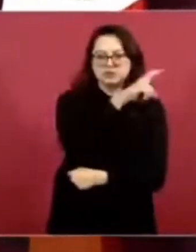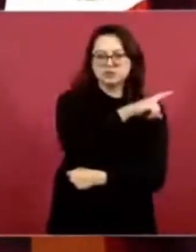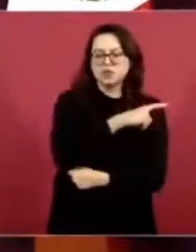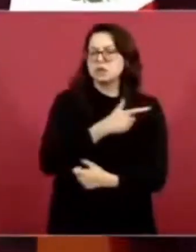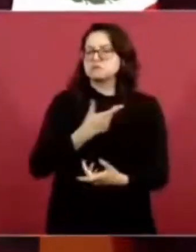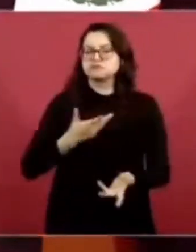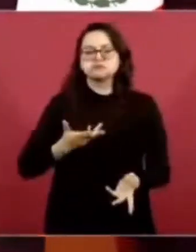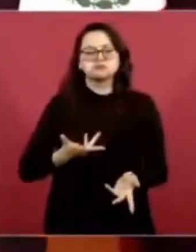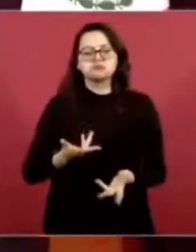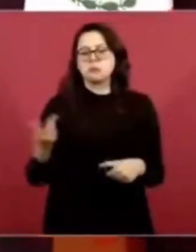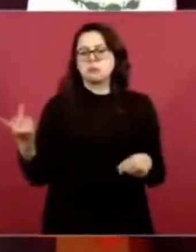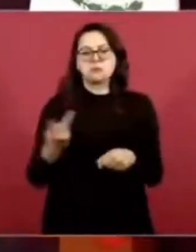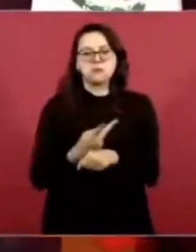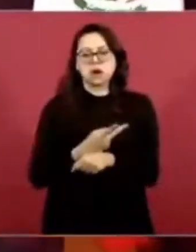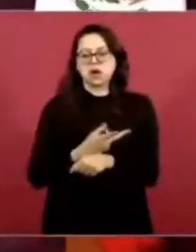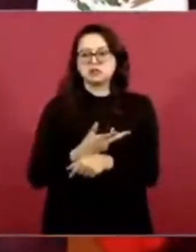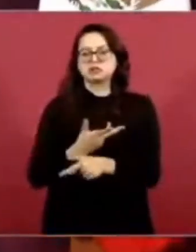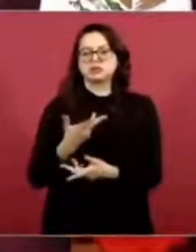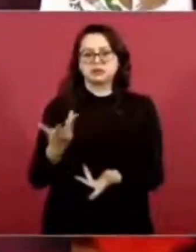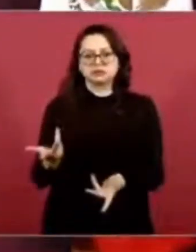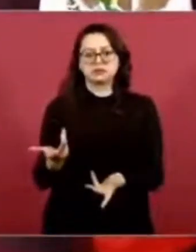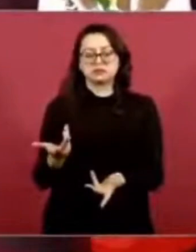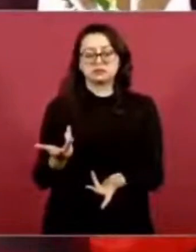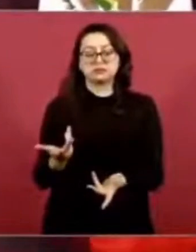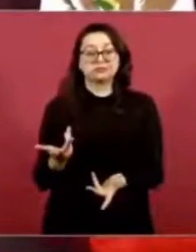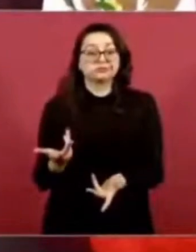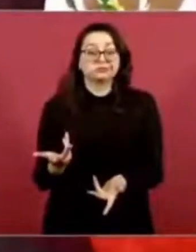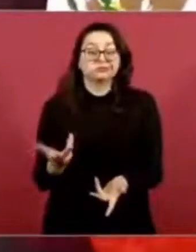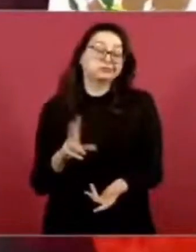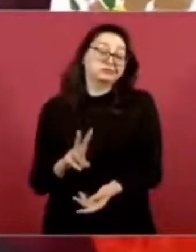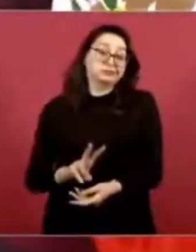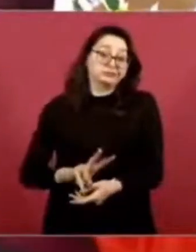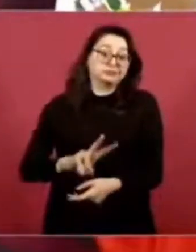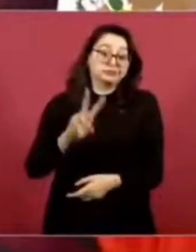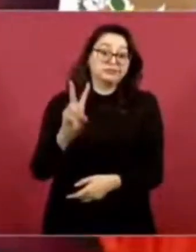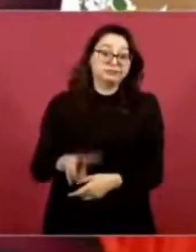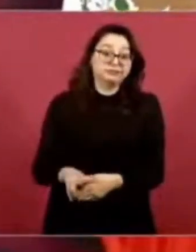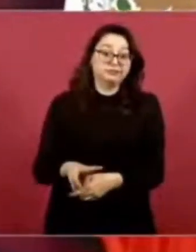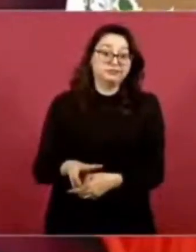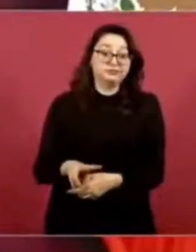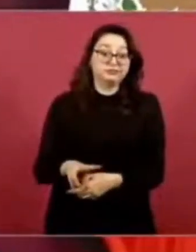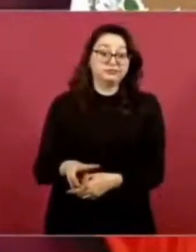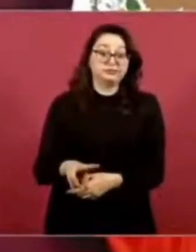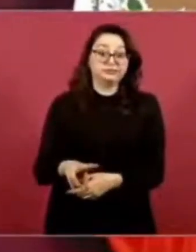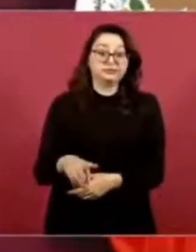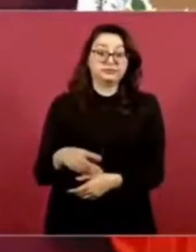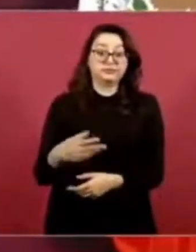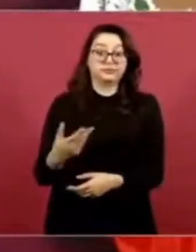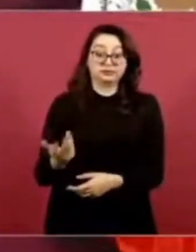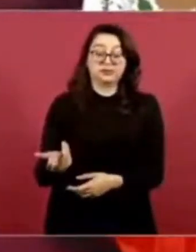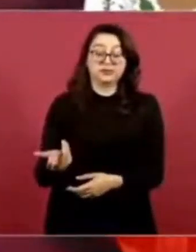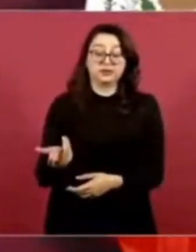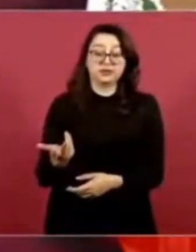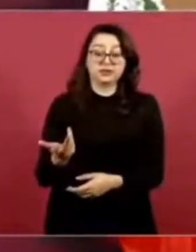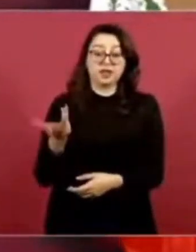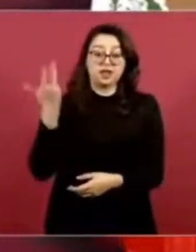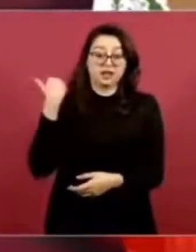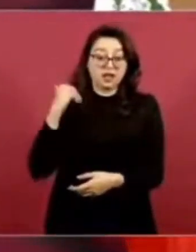la derecha se impuso, hasta con el uso